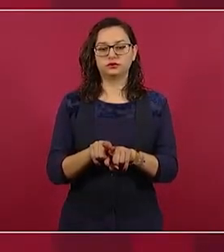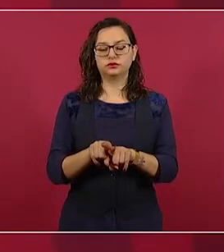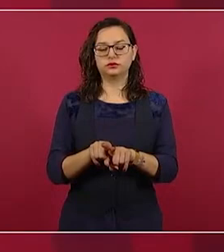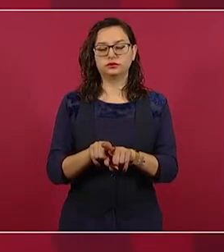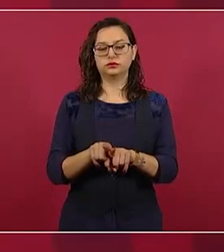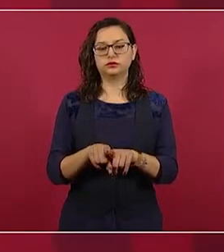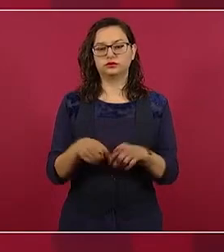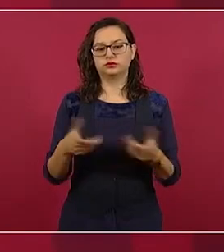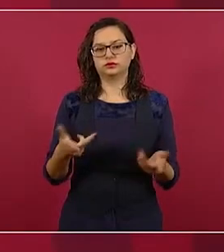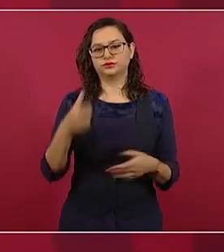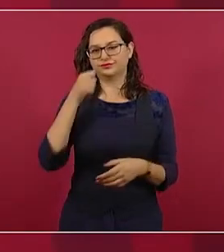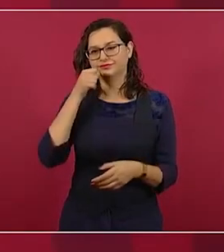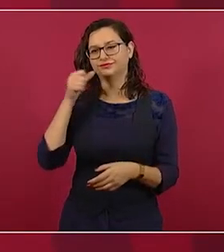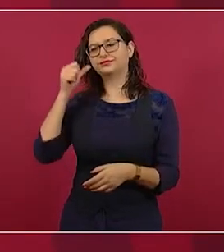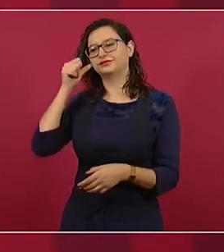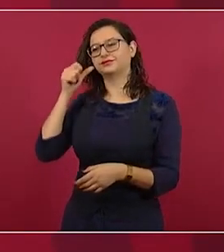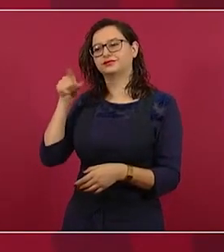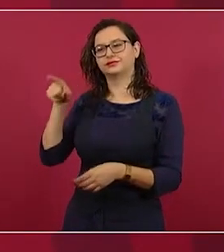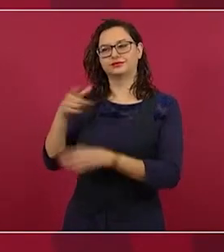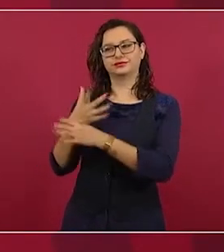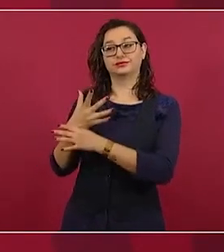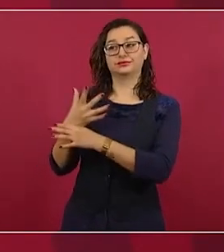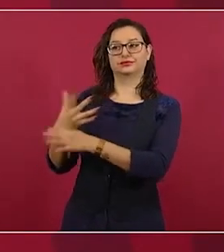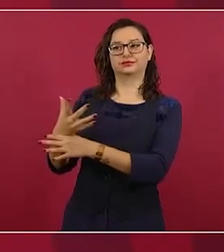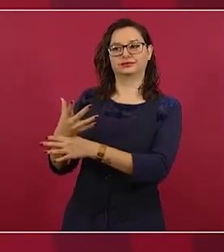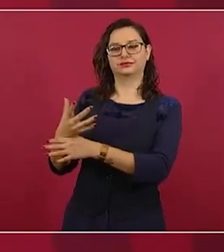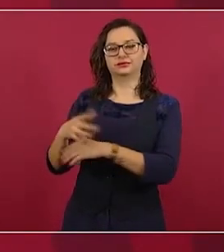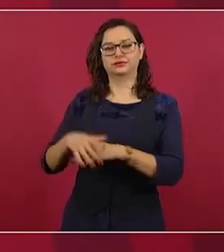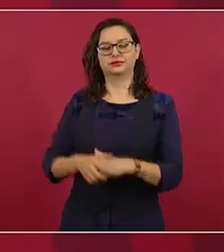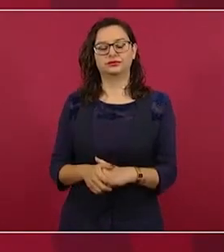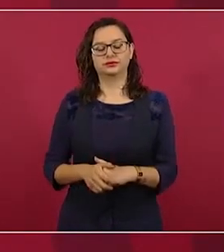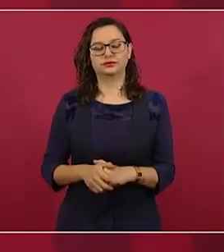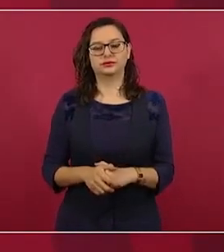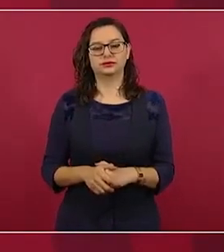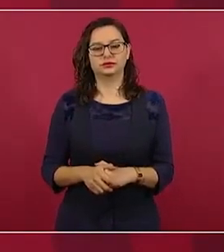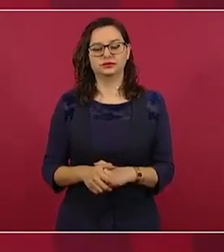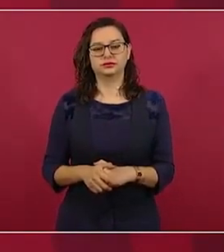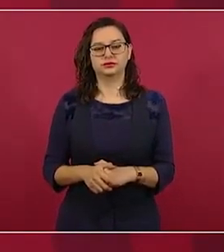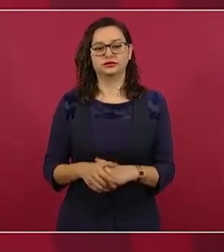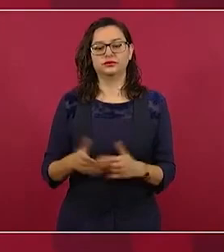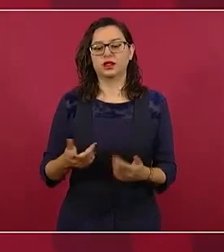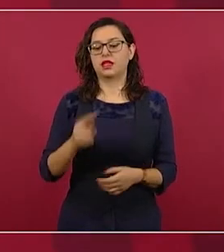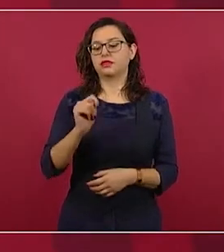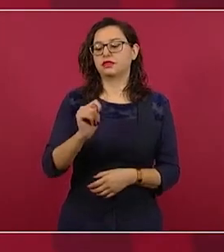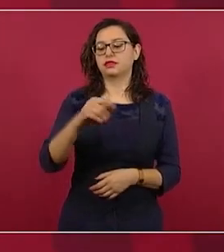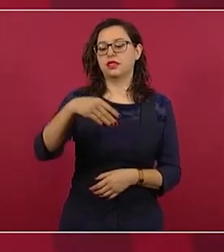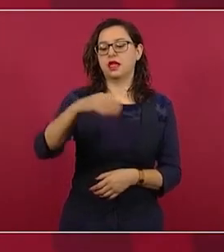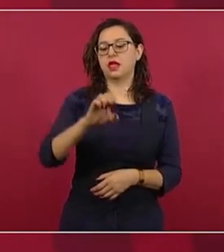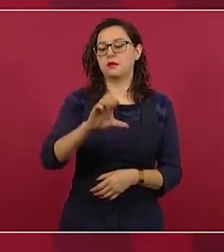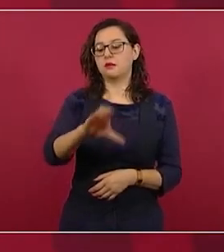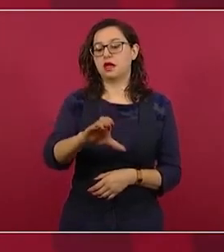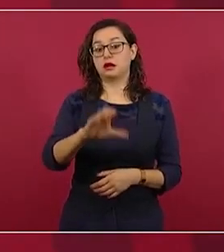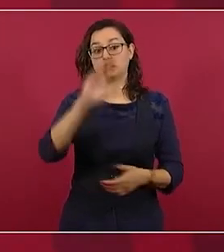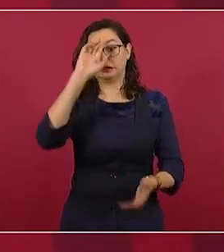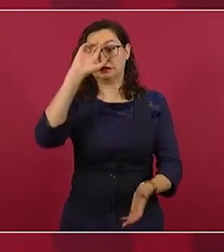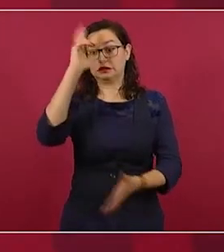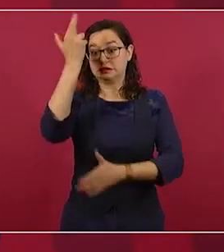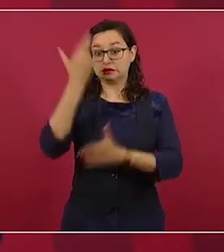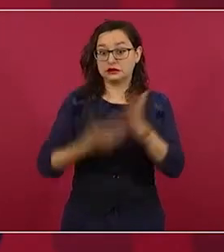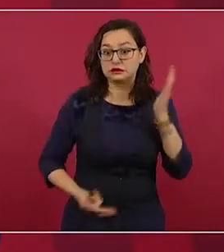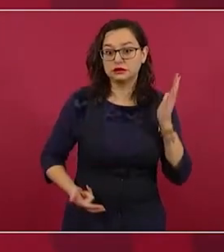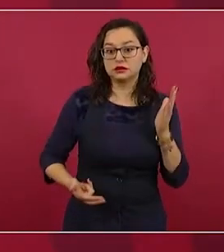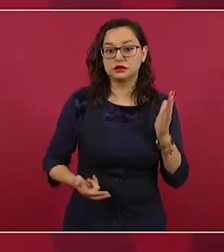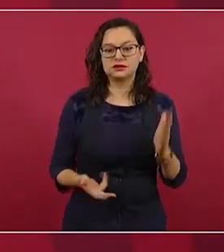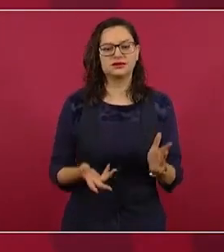que fue secretario de Economía, de que se violaba el Tratado de Libre Comercio, pues ya se